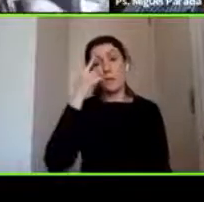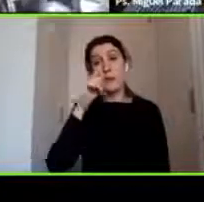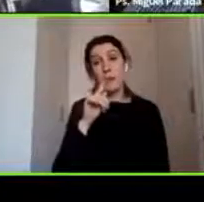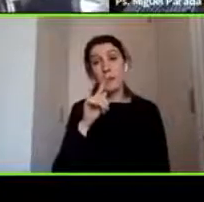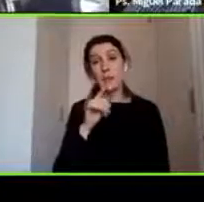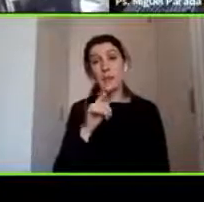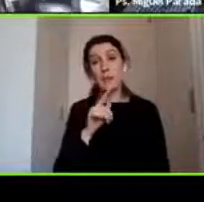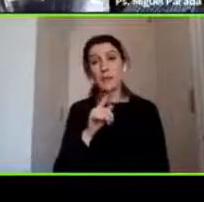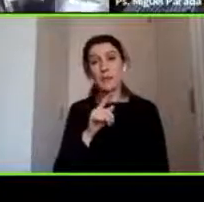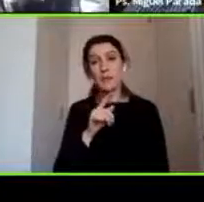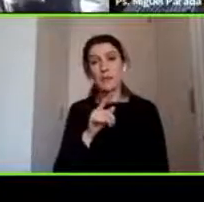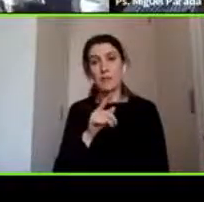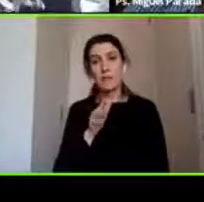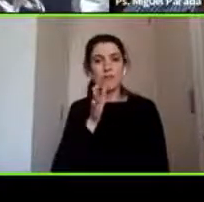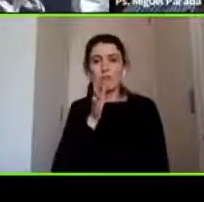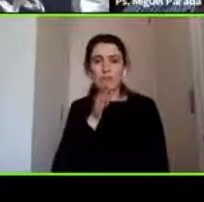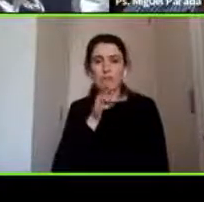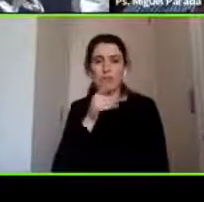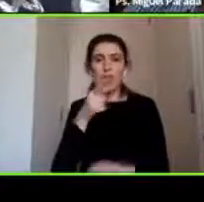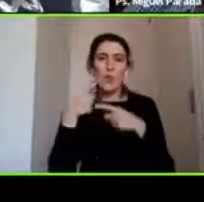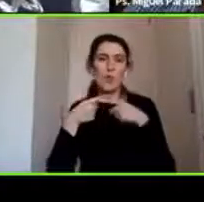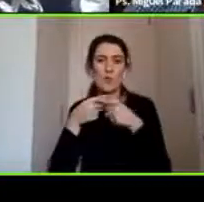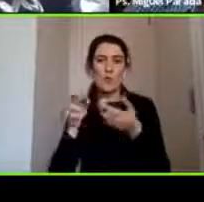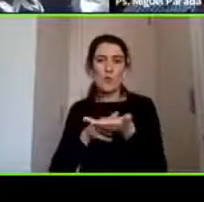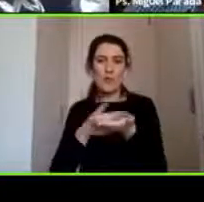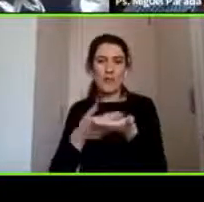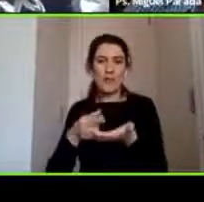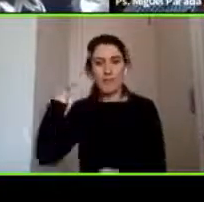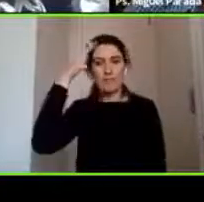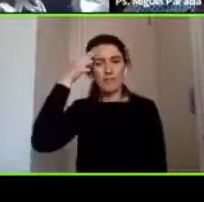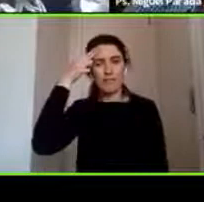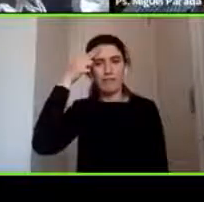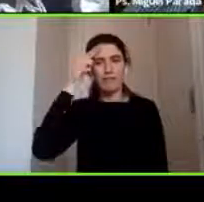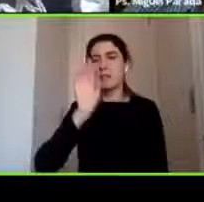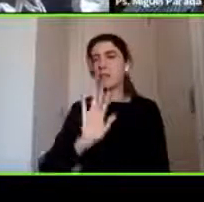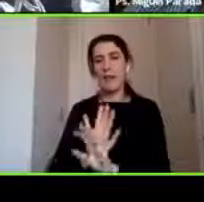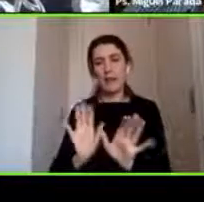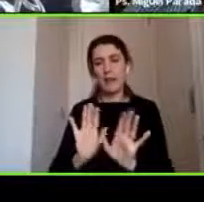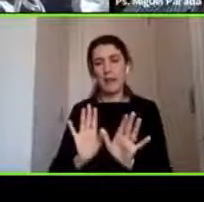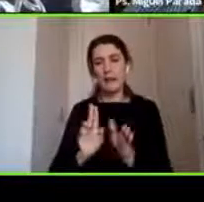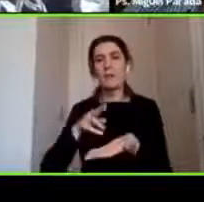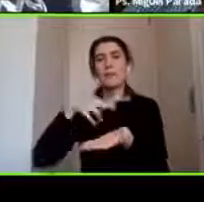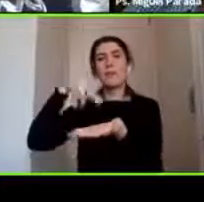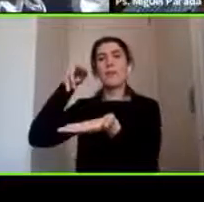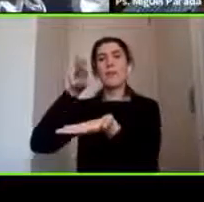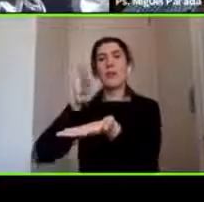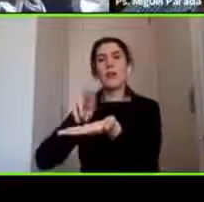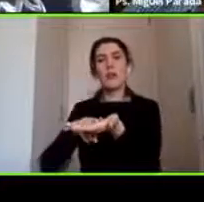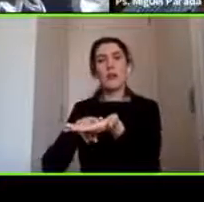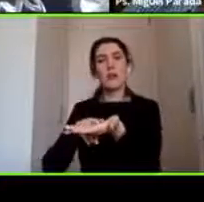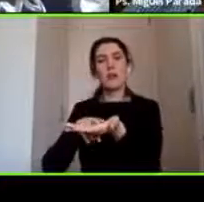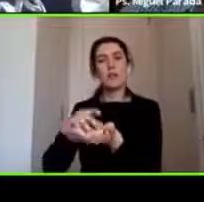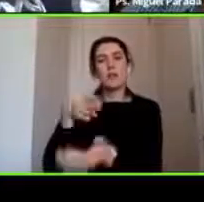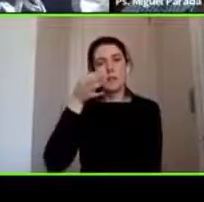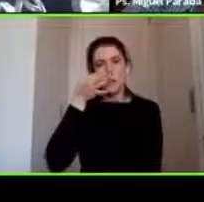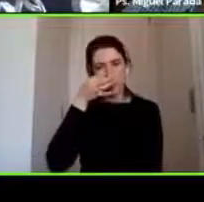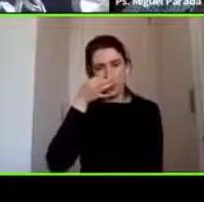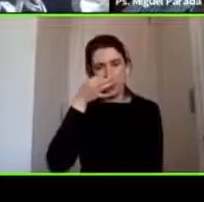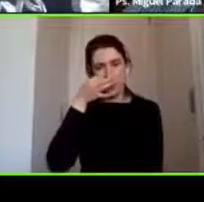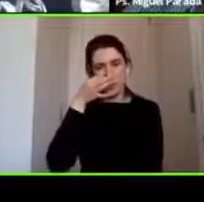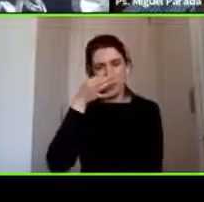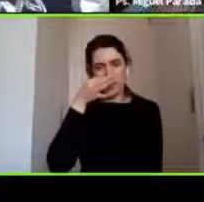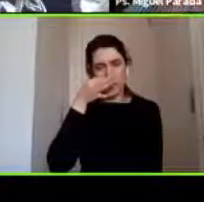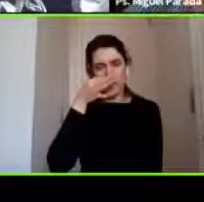poner ni cuchillos con mantequilla ni nada sino mantener en reposo a ese niño y en observación muchas veces los tech leve